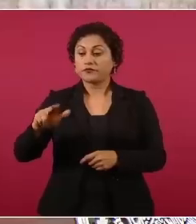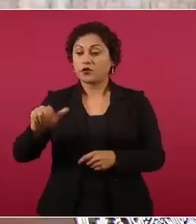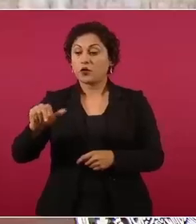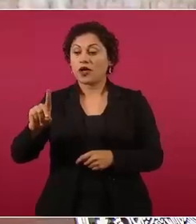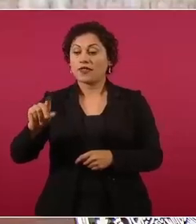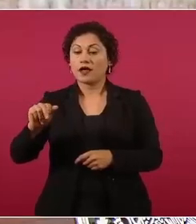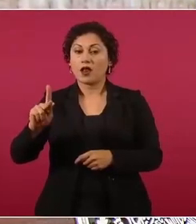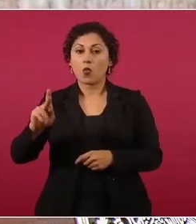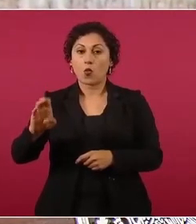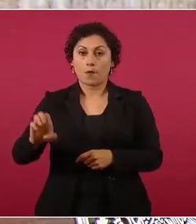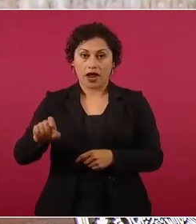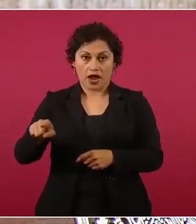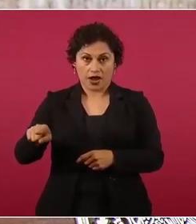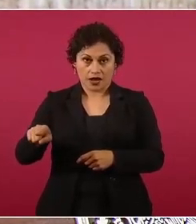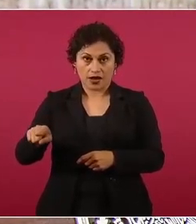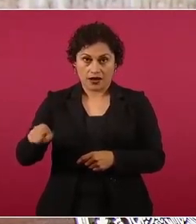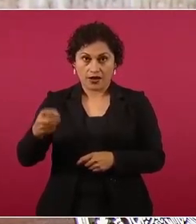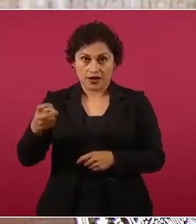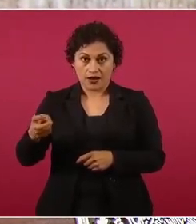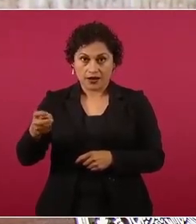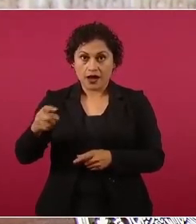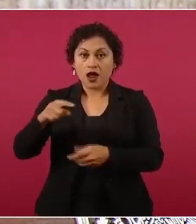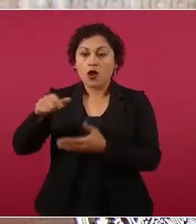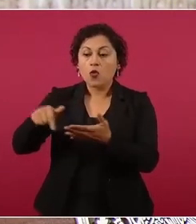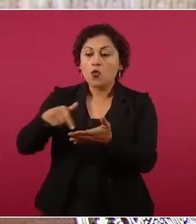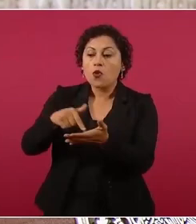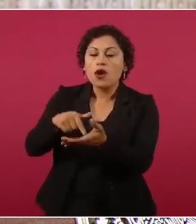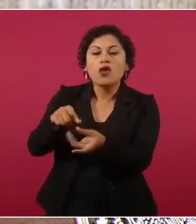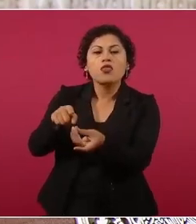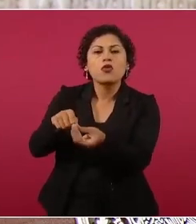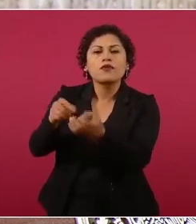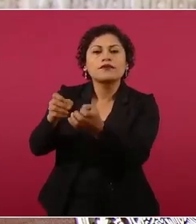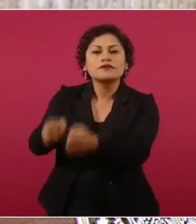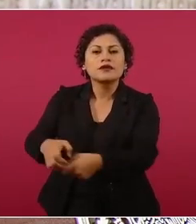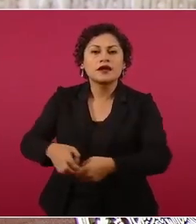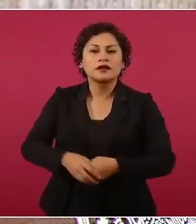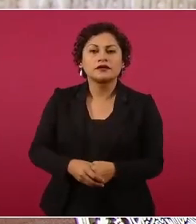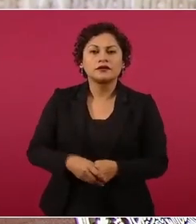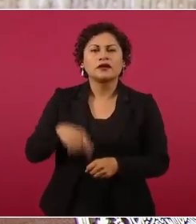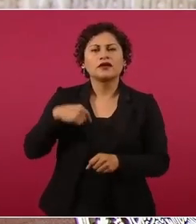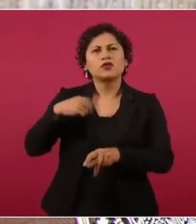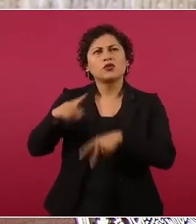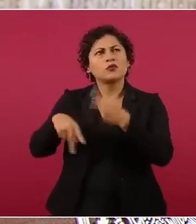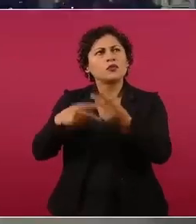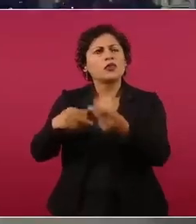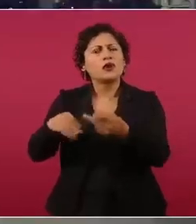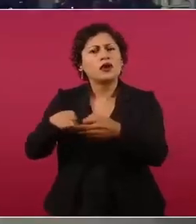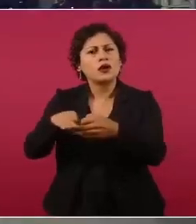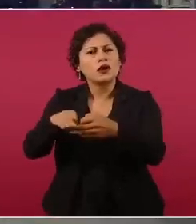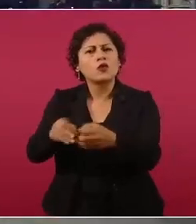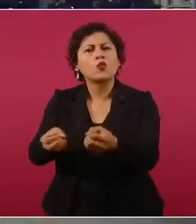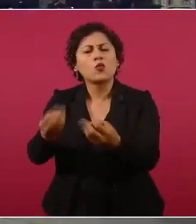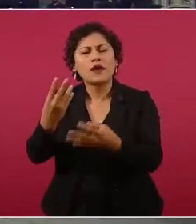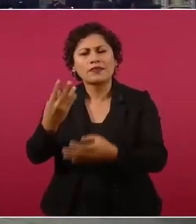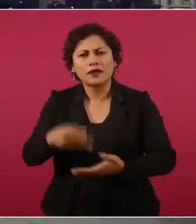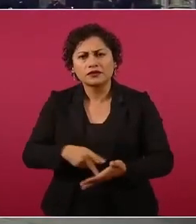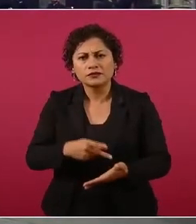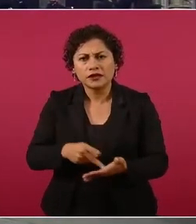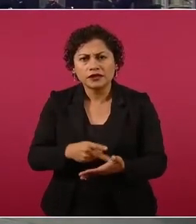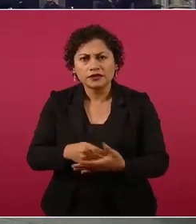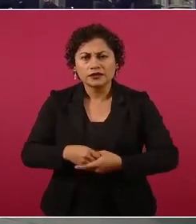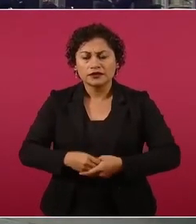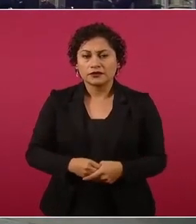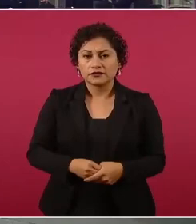dónde está ubicado. ¿Cuántas veces he ido a Guadalupe y Calvo desde que